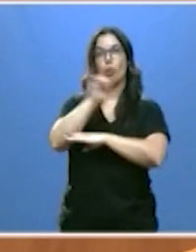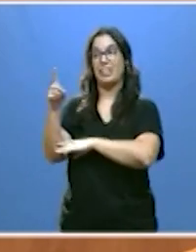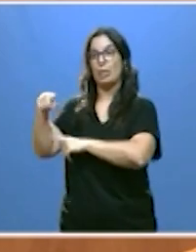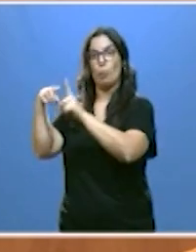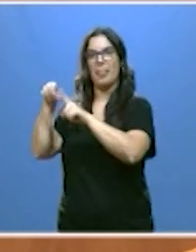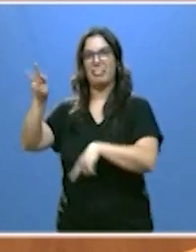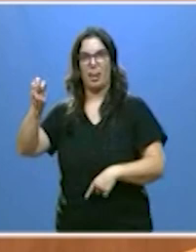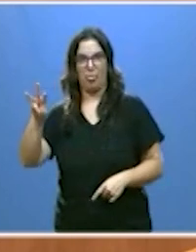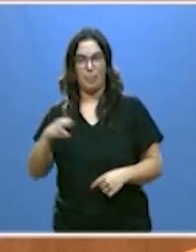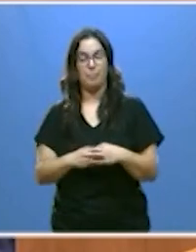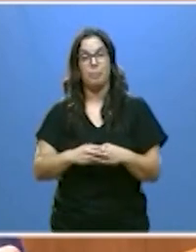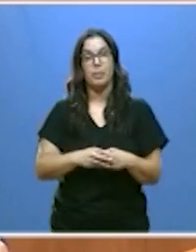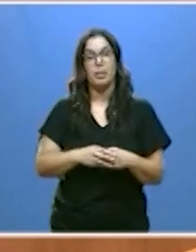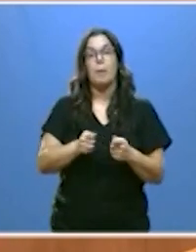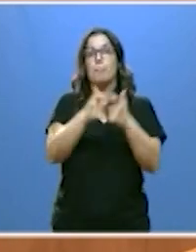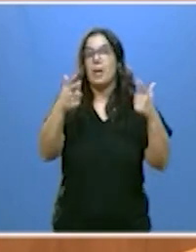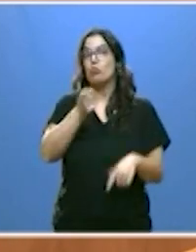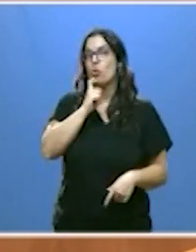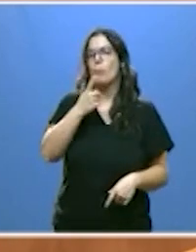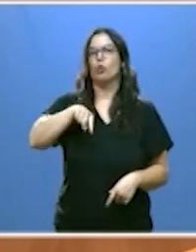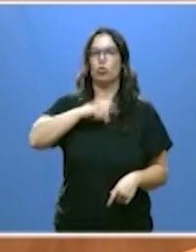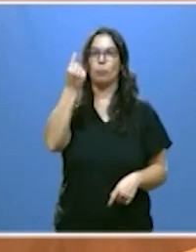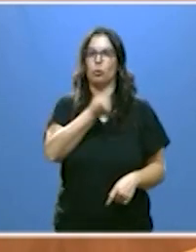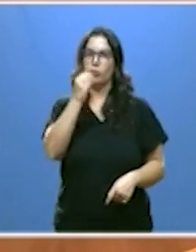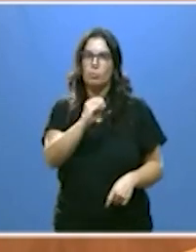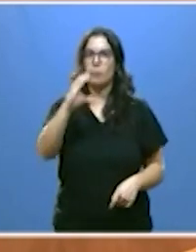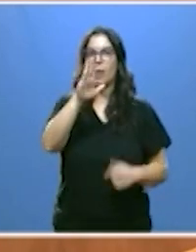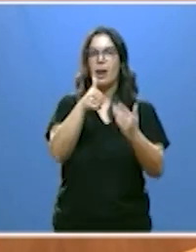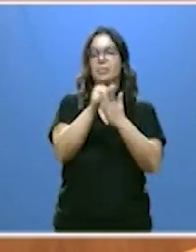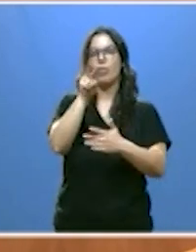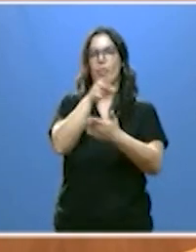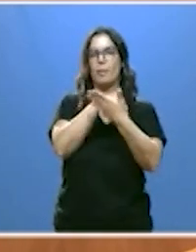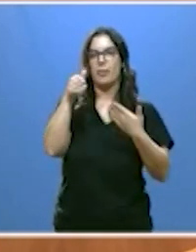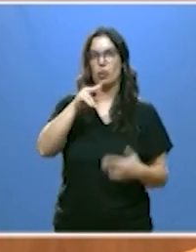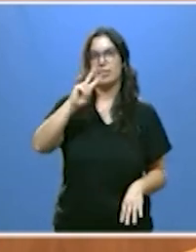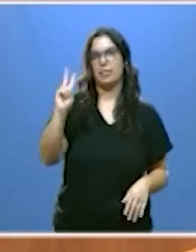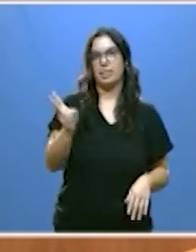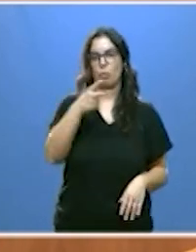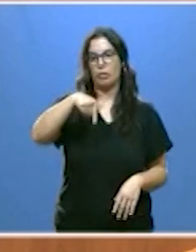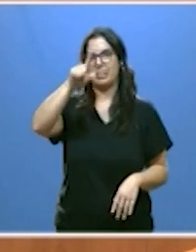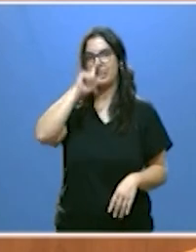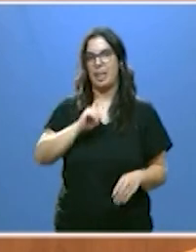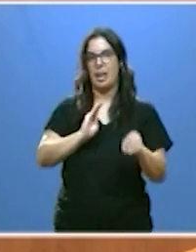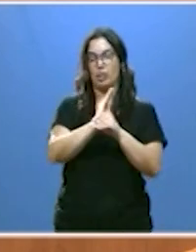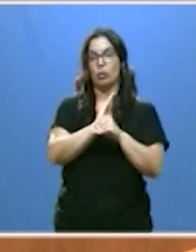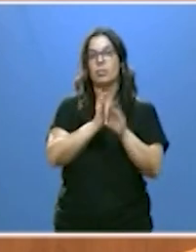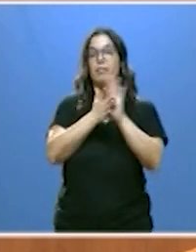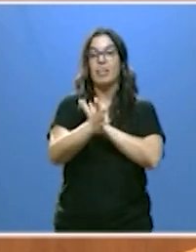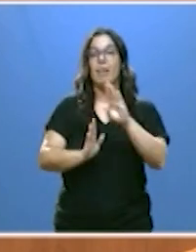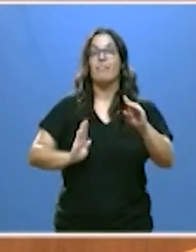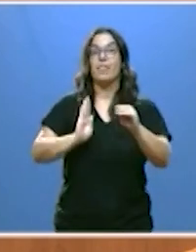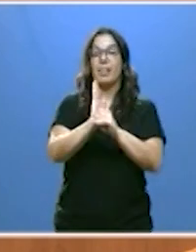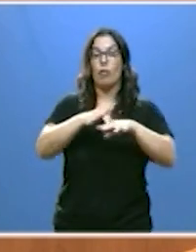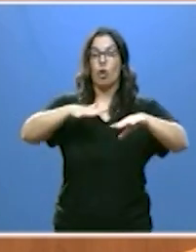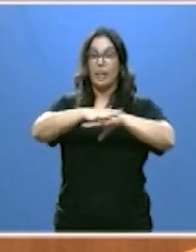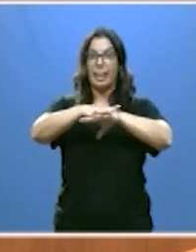para conseguirlo aumentaremos el presupuesto hasta alcanzar los 12 millones este año mejorando la financiación